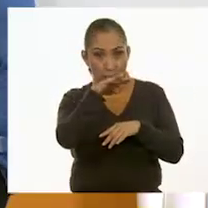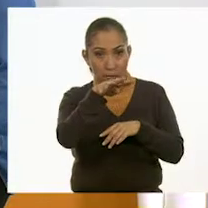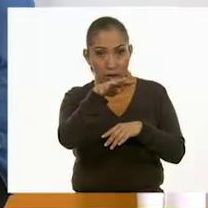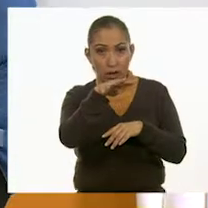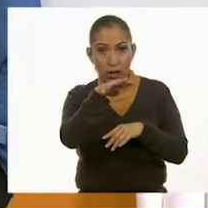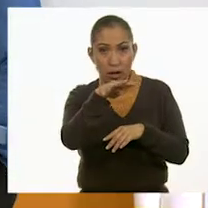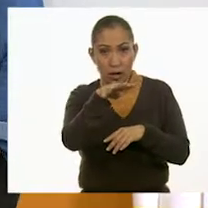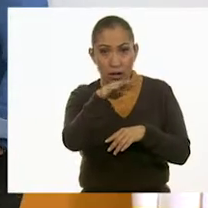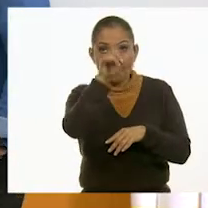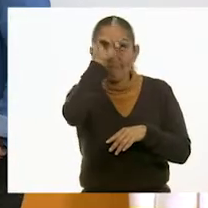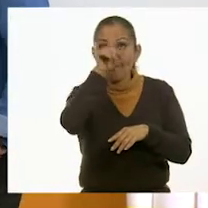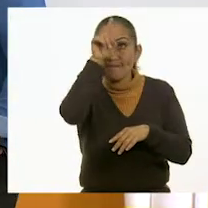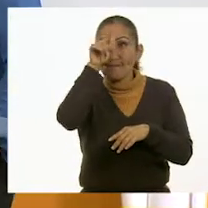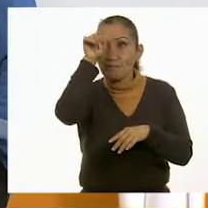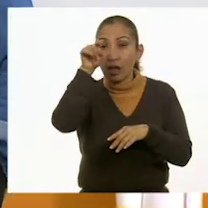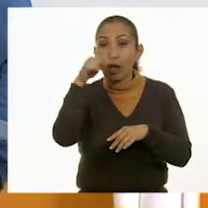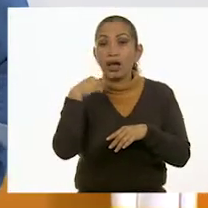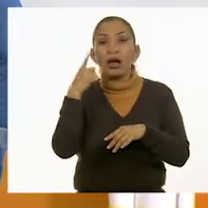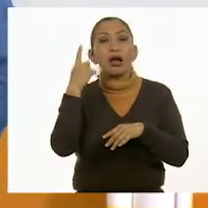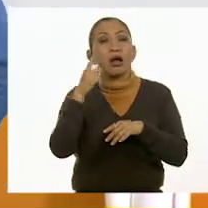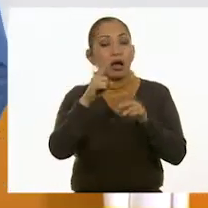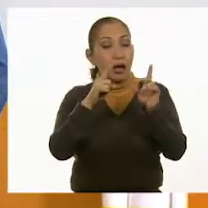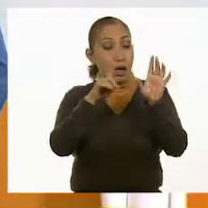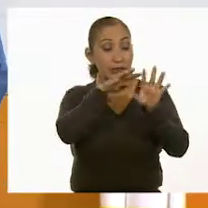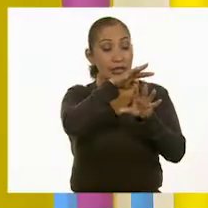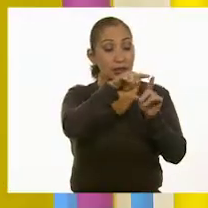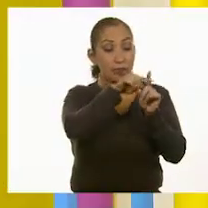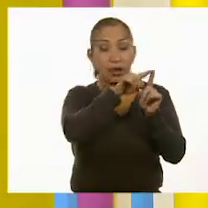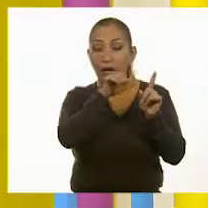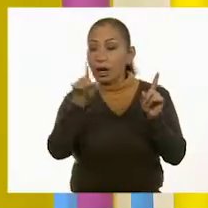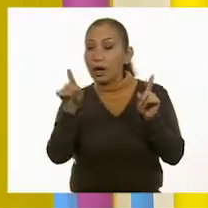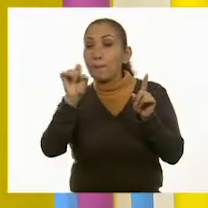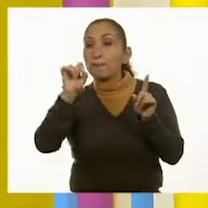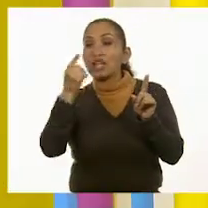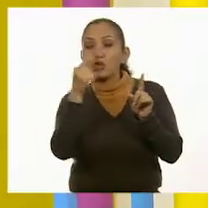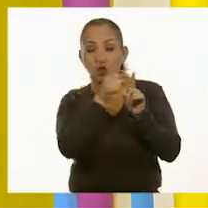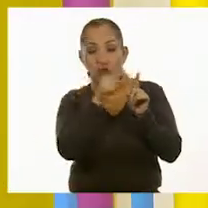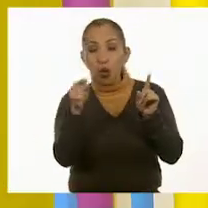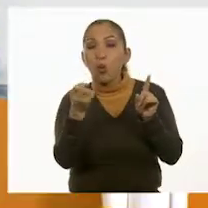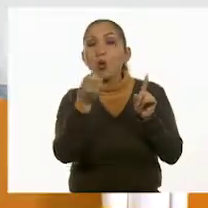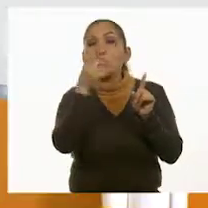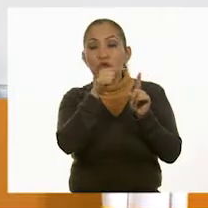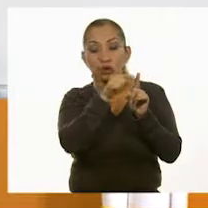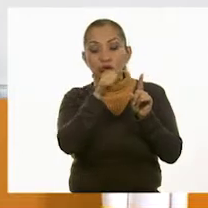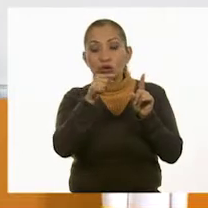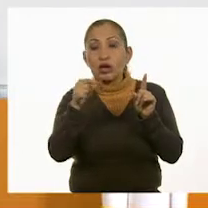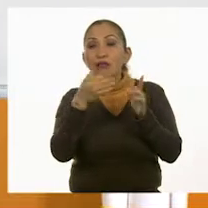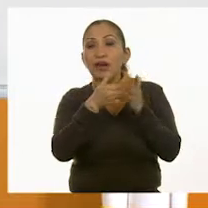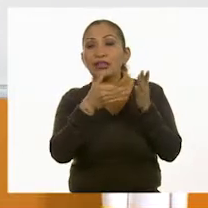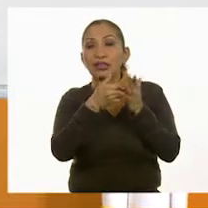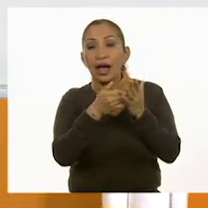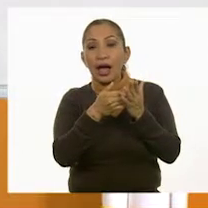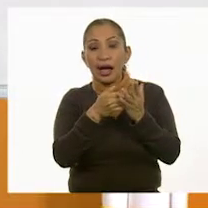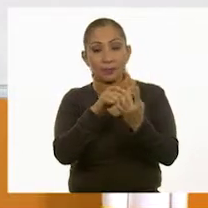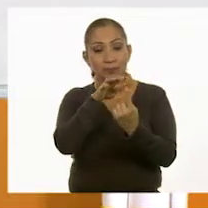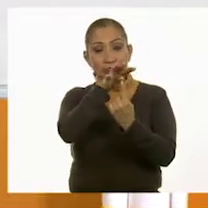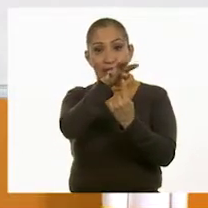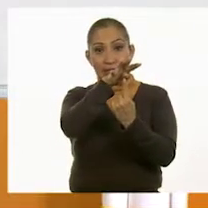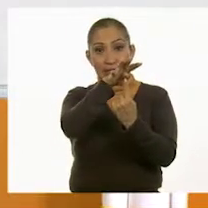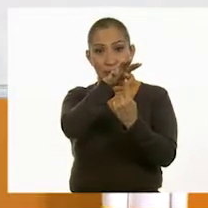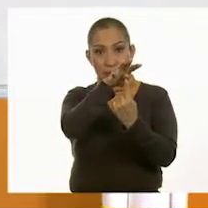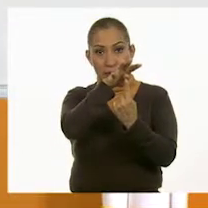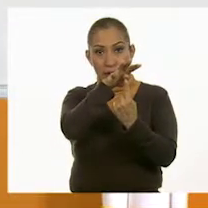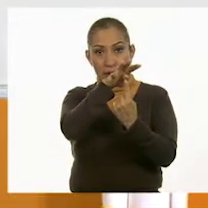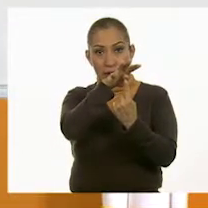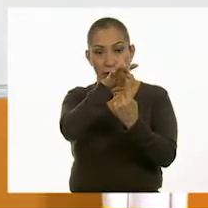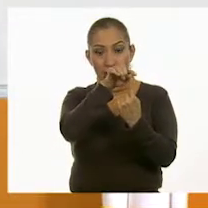para tener 21, ¿cuántos te faltan? Ah, a ver, rápidamente. 19.